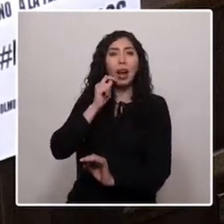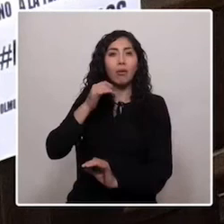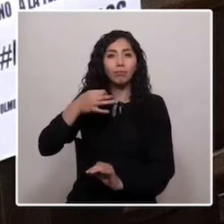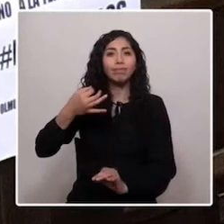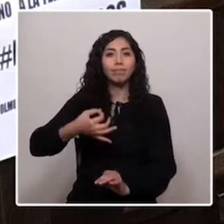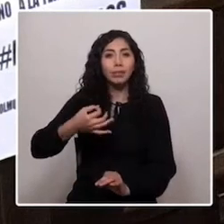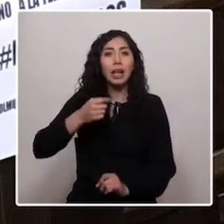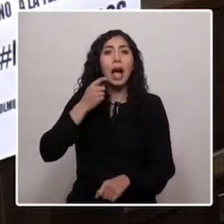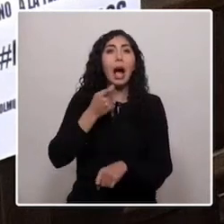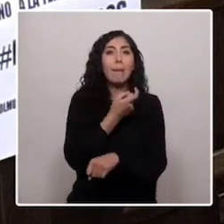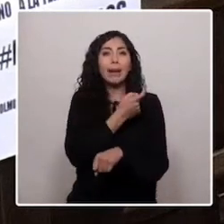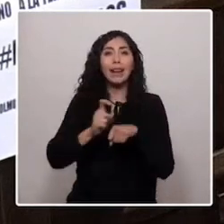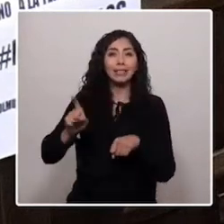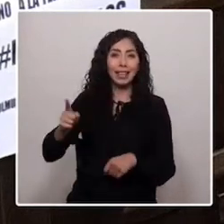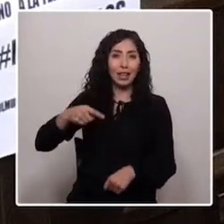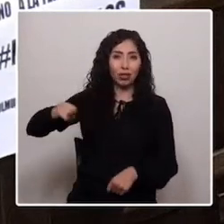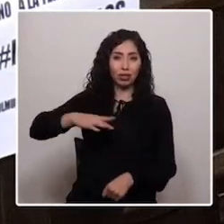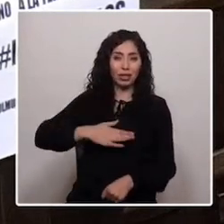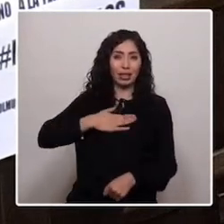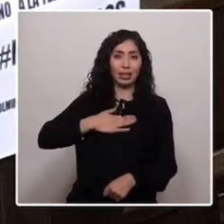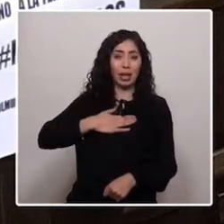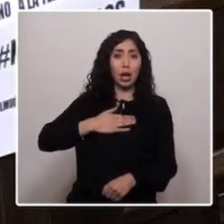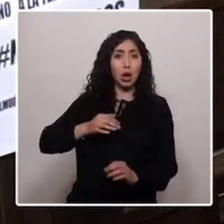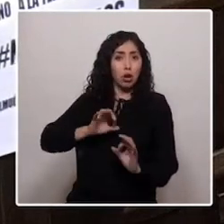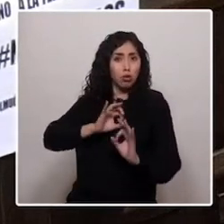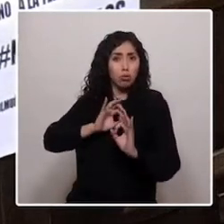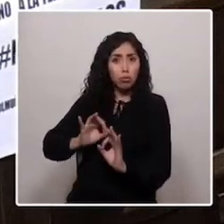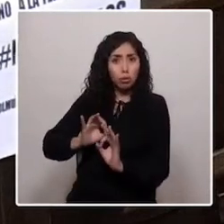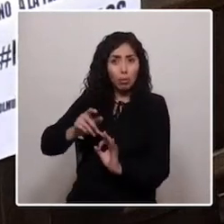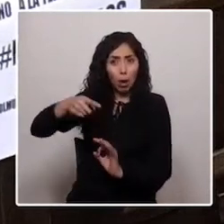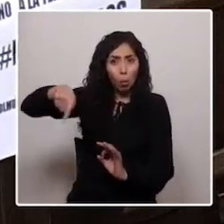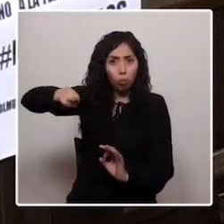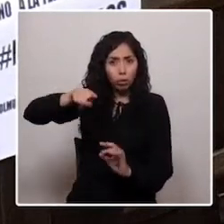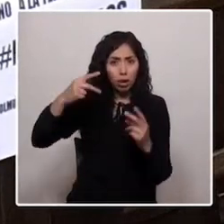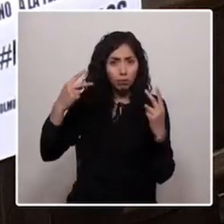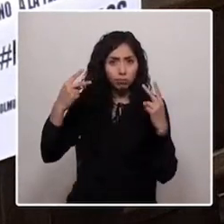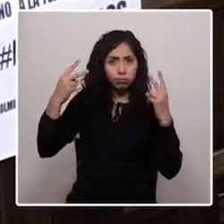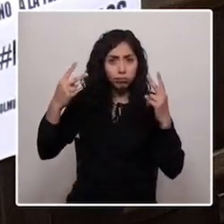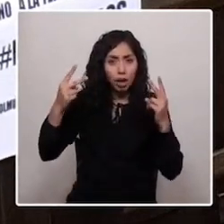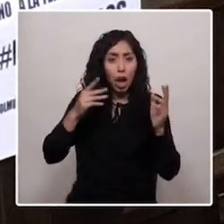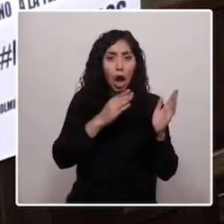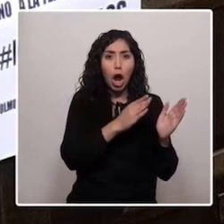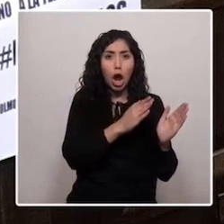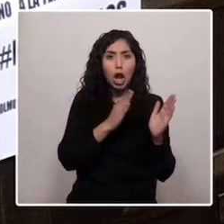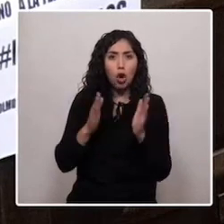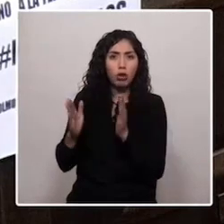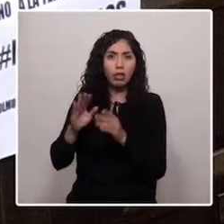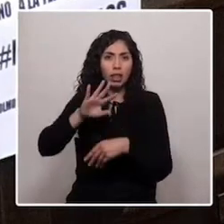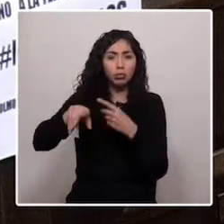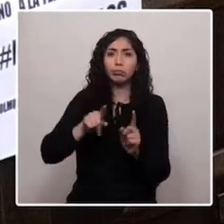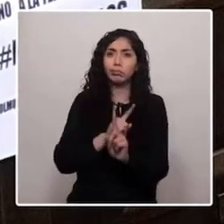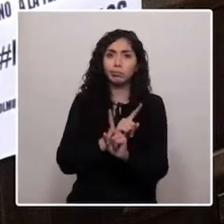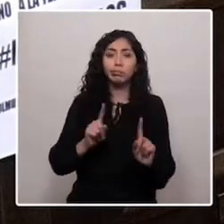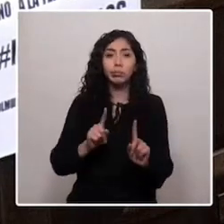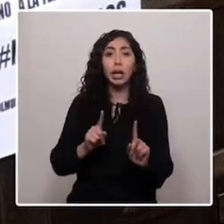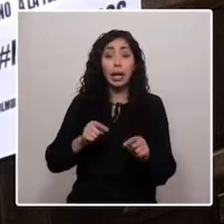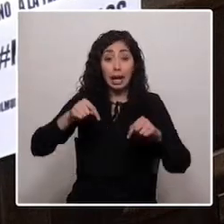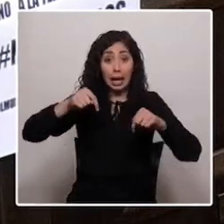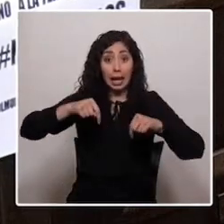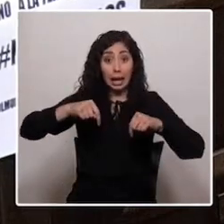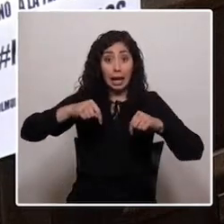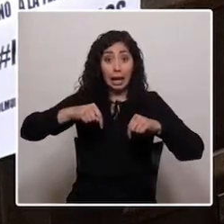amenaza. Nunca más se atrevan a poner en jaque el orden. Este gobierno